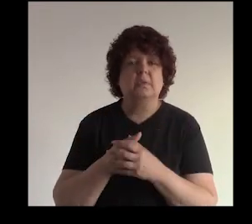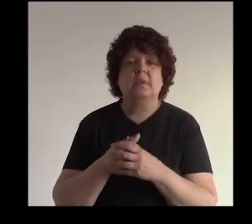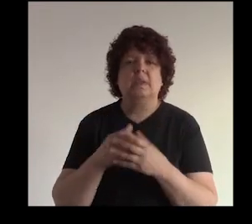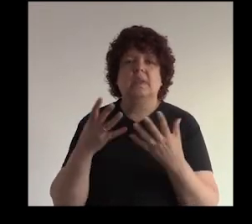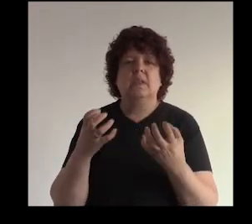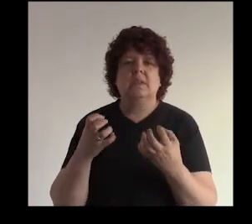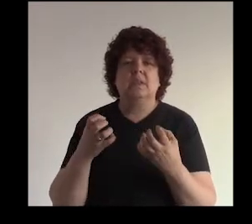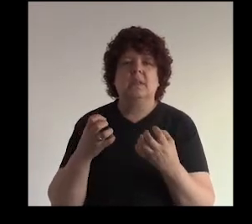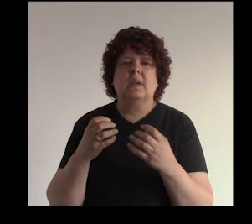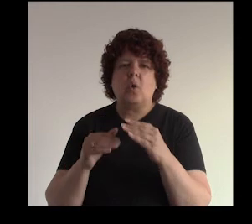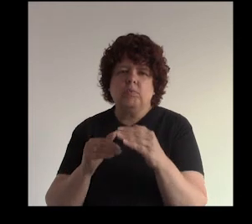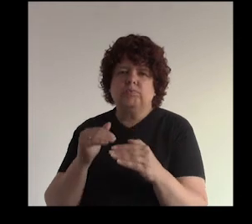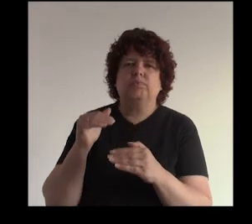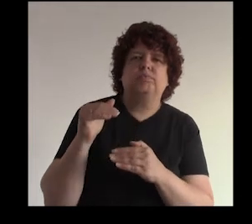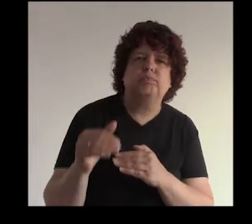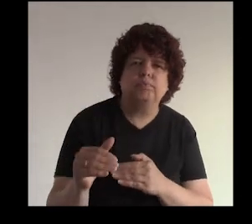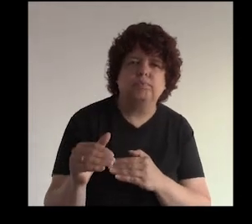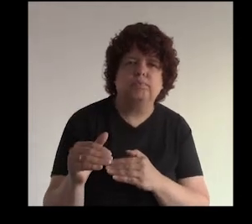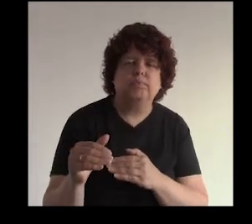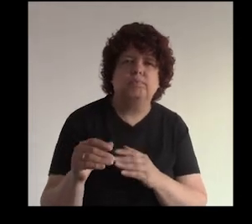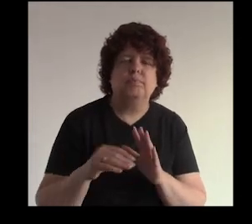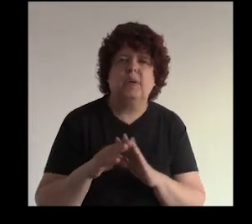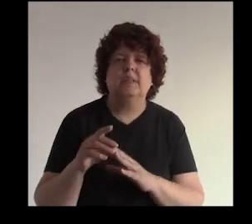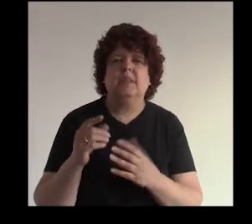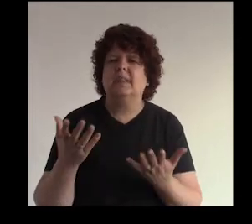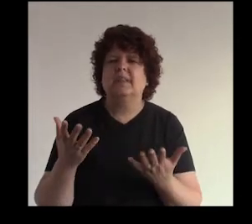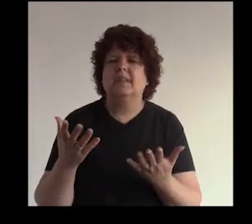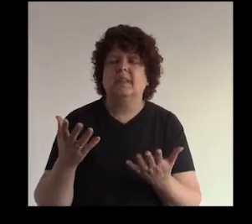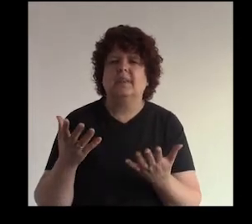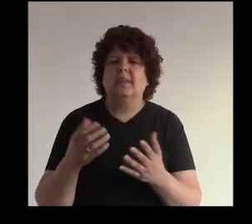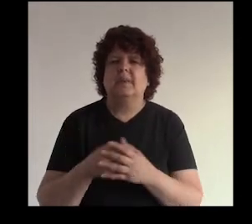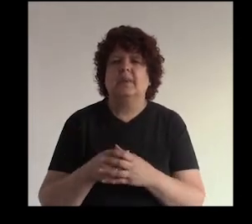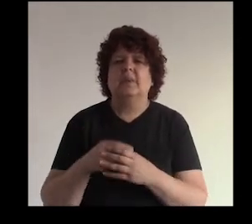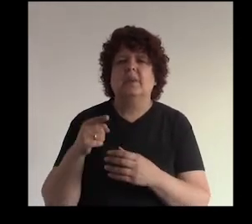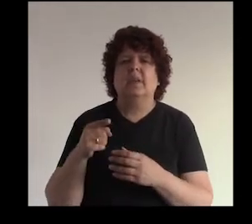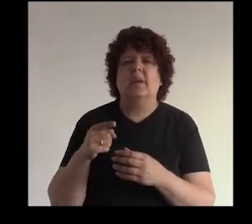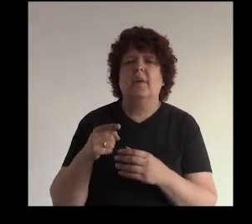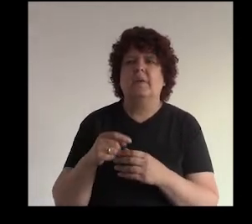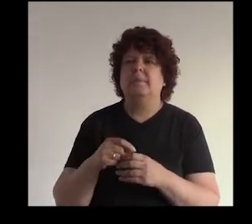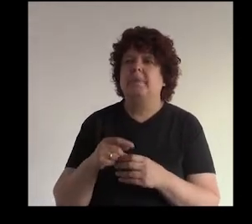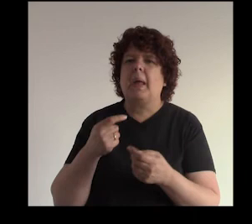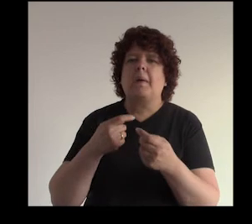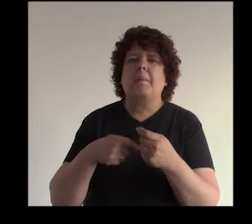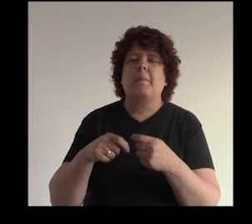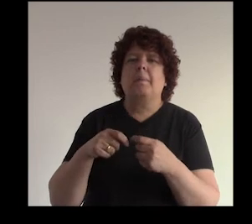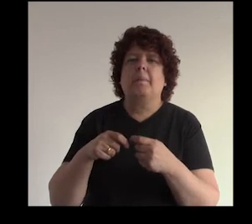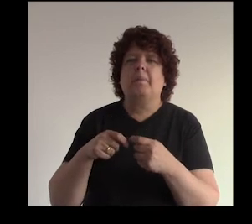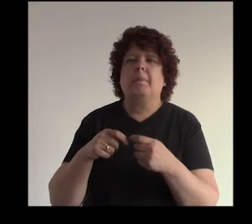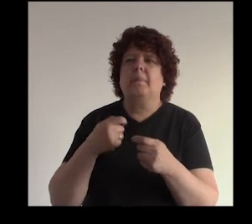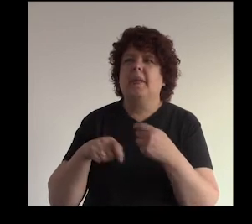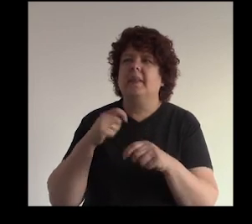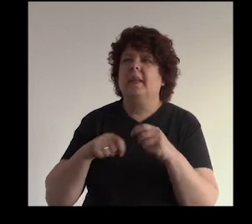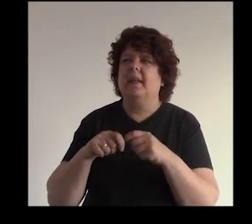quisiera avanzar un poco más y en este caso quisiera exportar de fuera